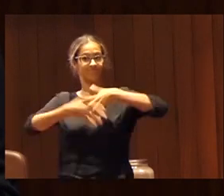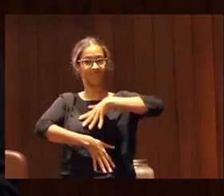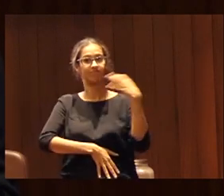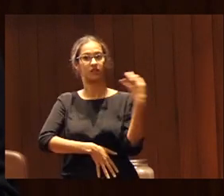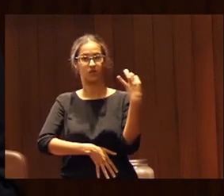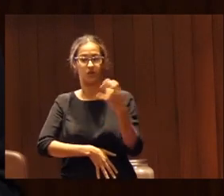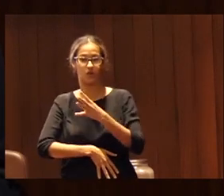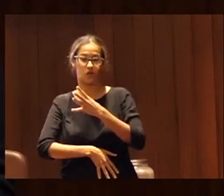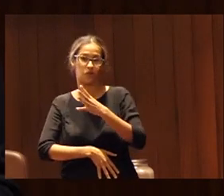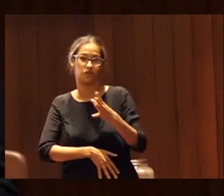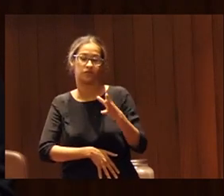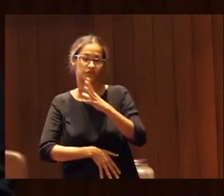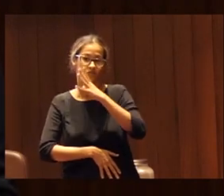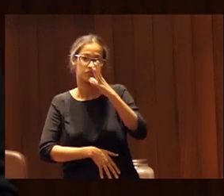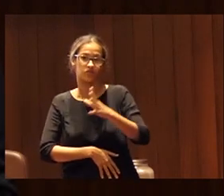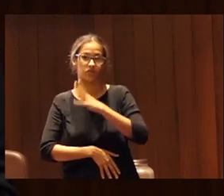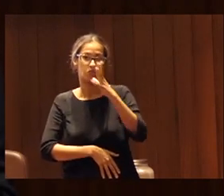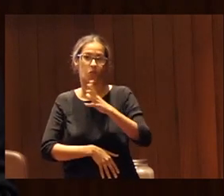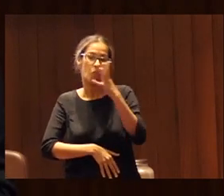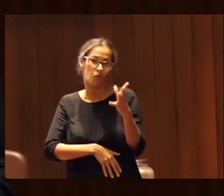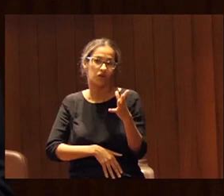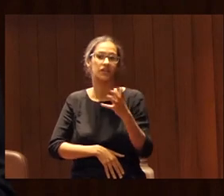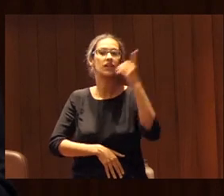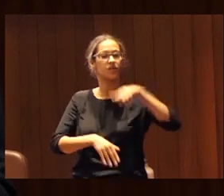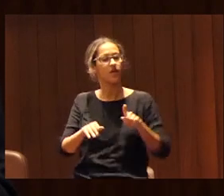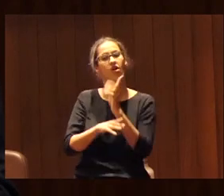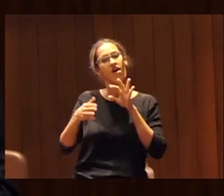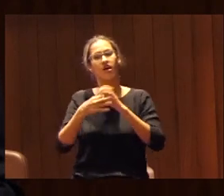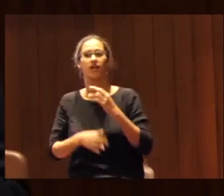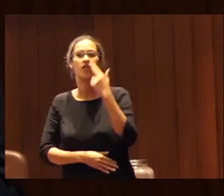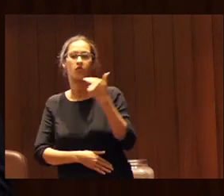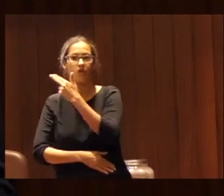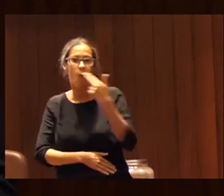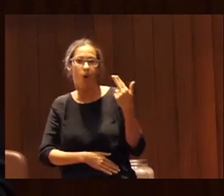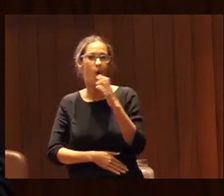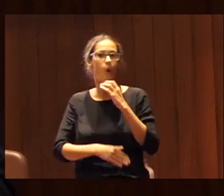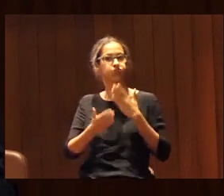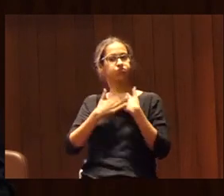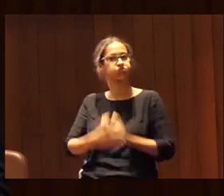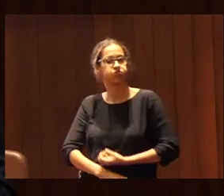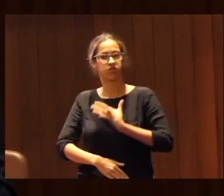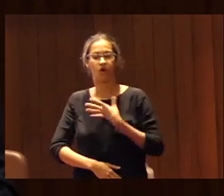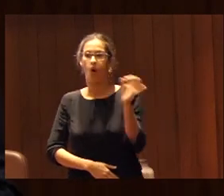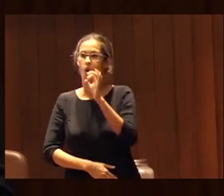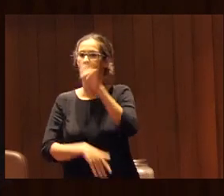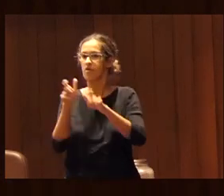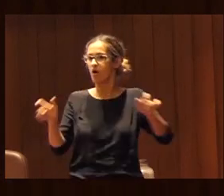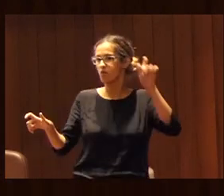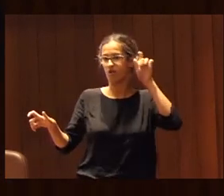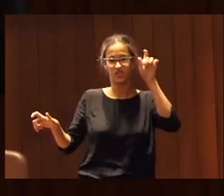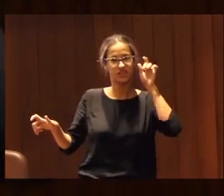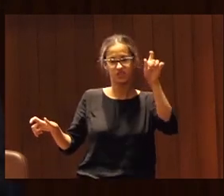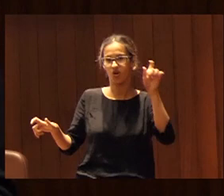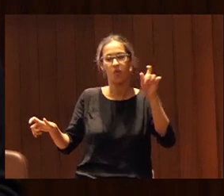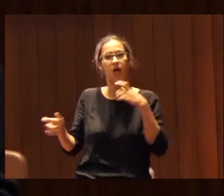a expensas de la voluntad propia del compromiso o del profesorado que está totalmente implicado pero no es